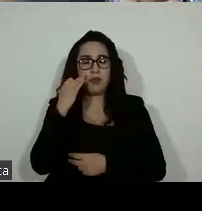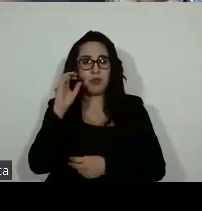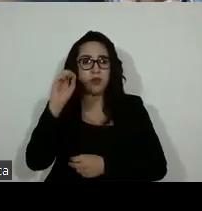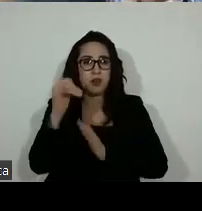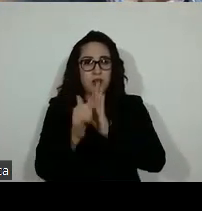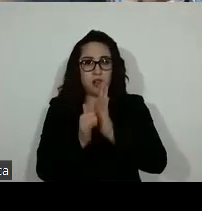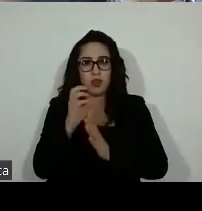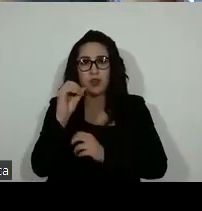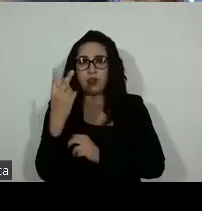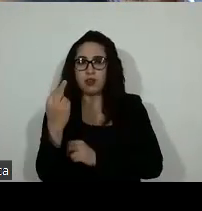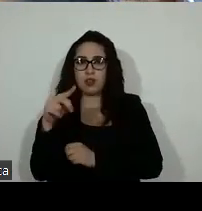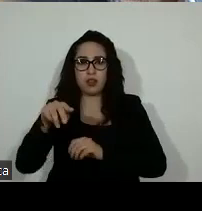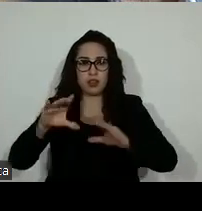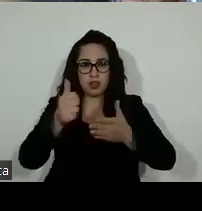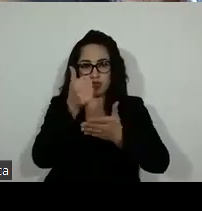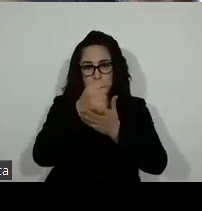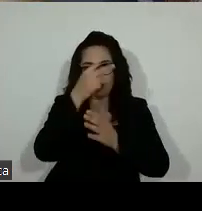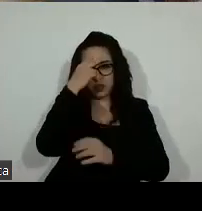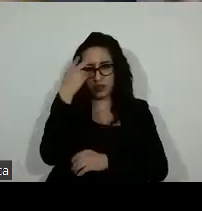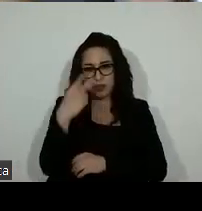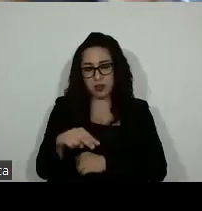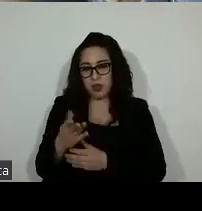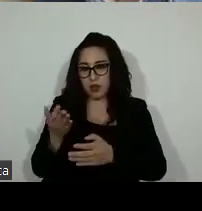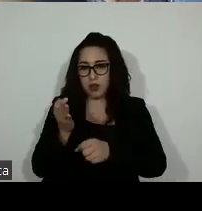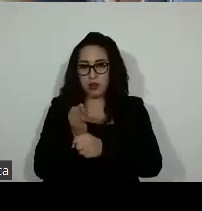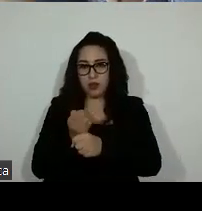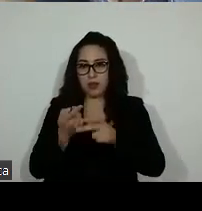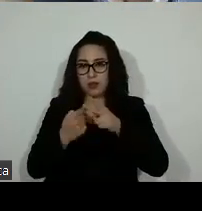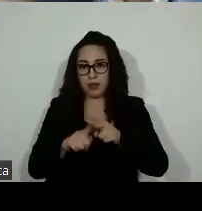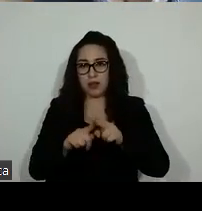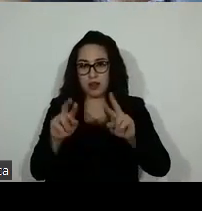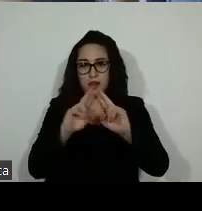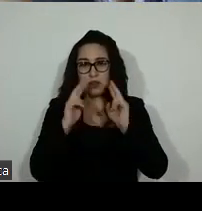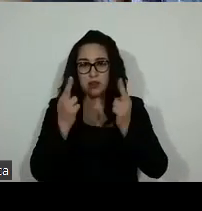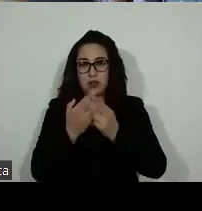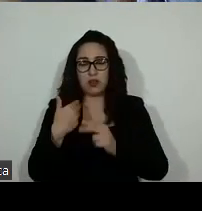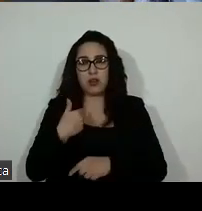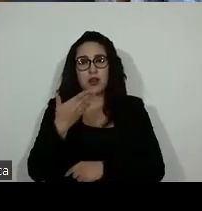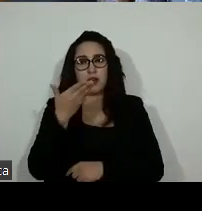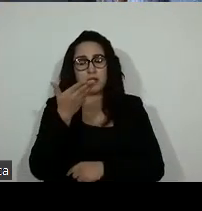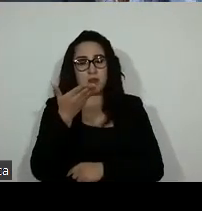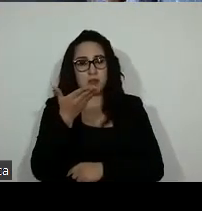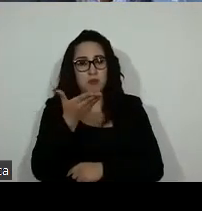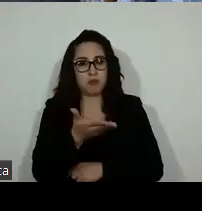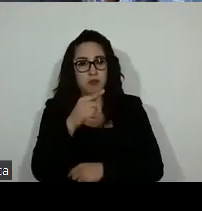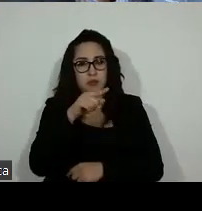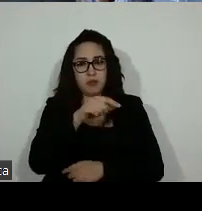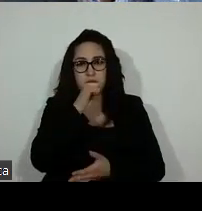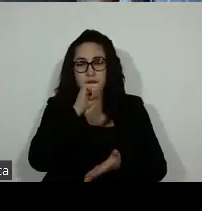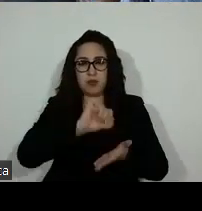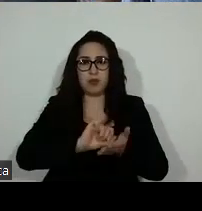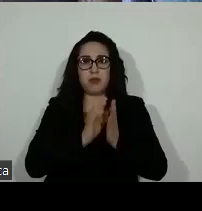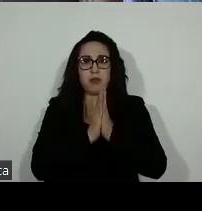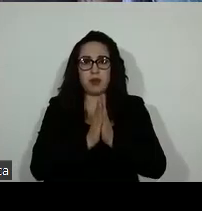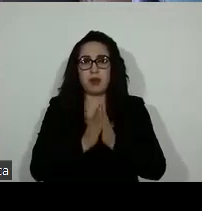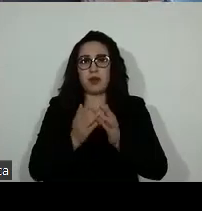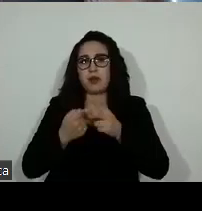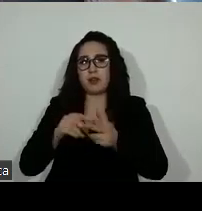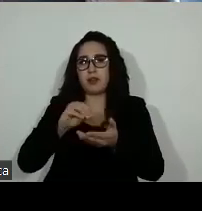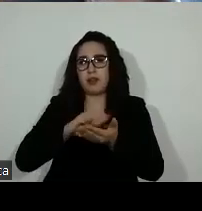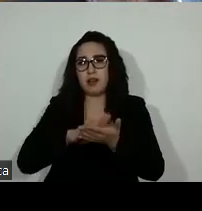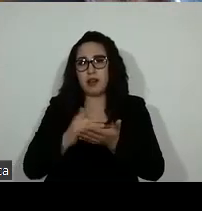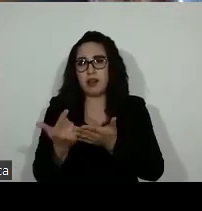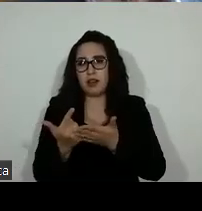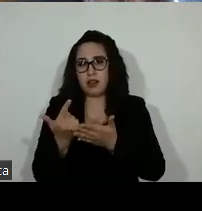comunicación. Para dar inicio al desarrollo de esta sesión, solicito de la manera más atenta a la Secretaría proceda a pasar lista de